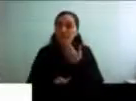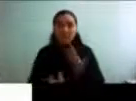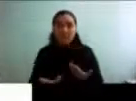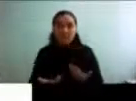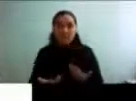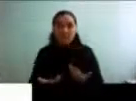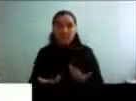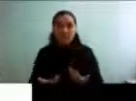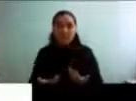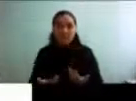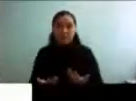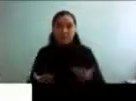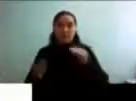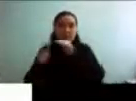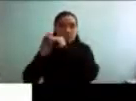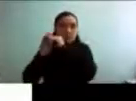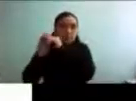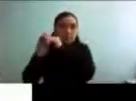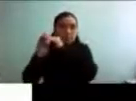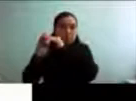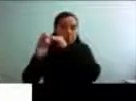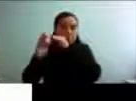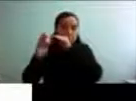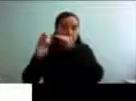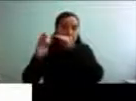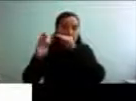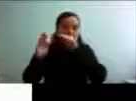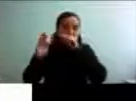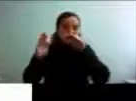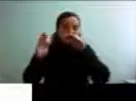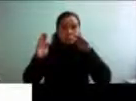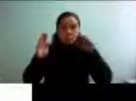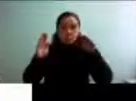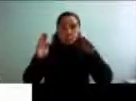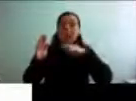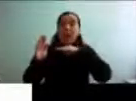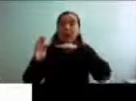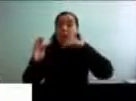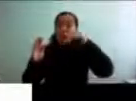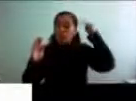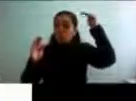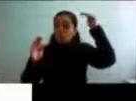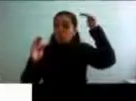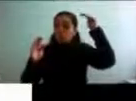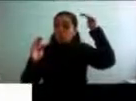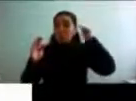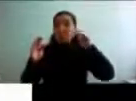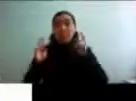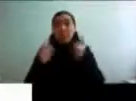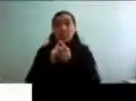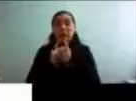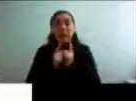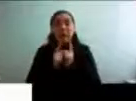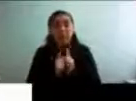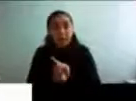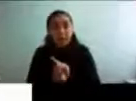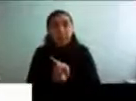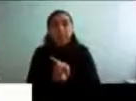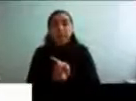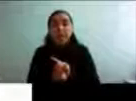meseta por la que uno ha atravesado durante la etapa de la adultez. Donde los cambios que uno tiene que